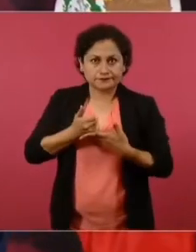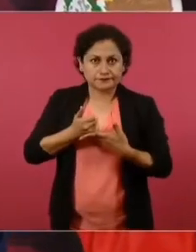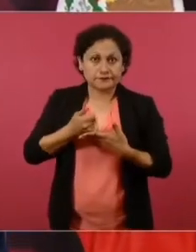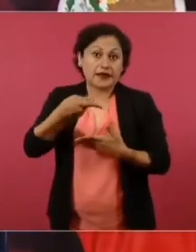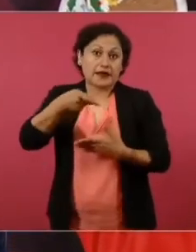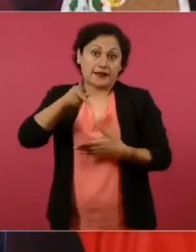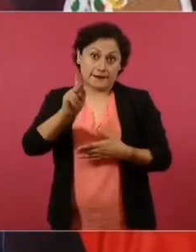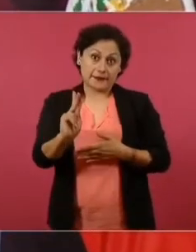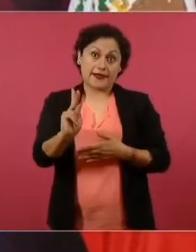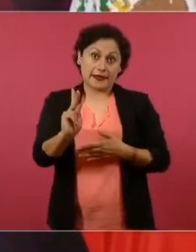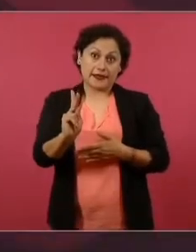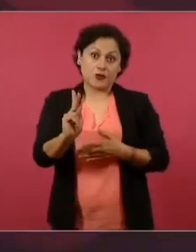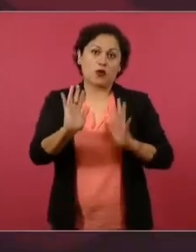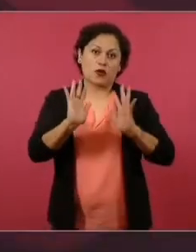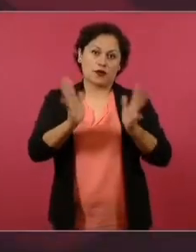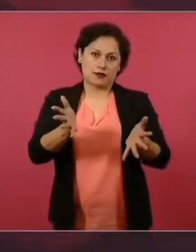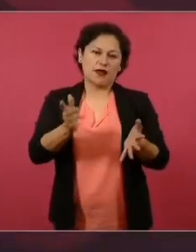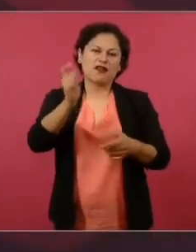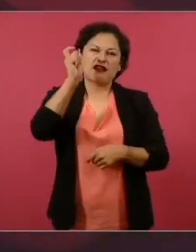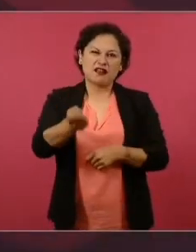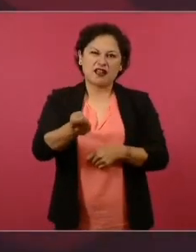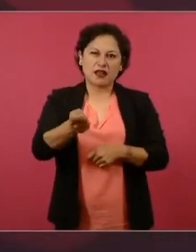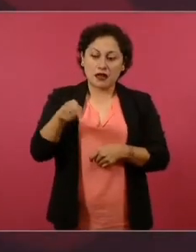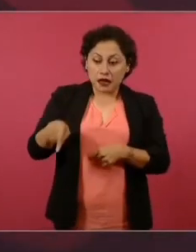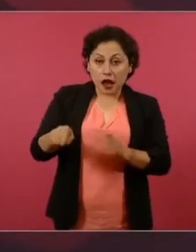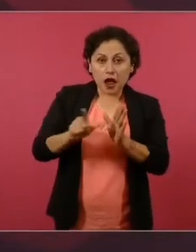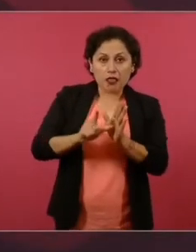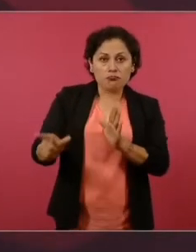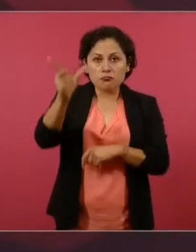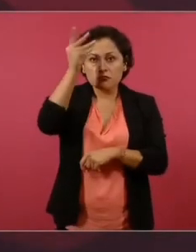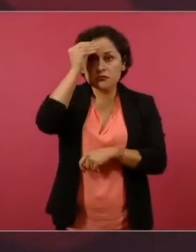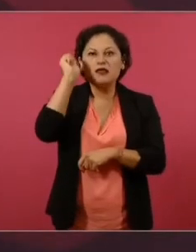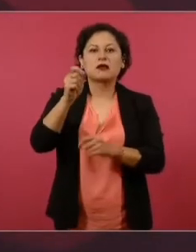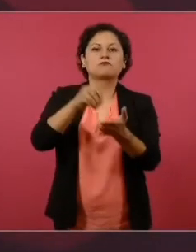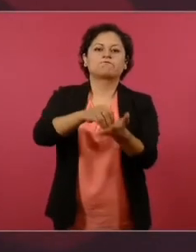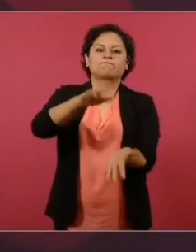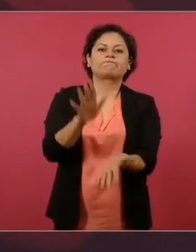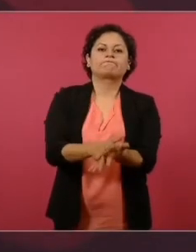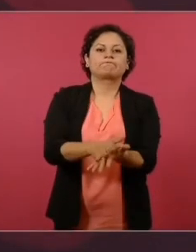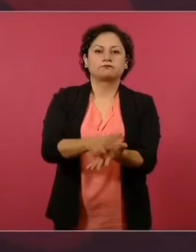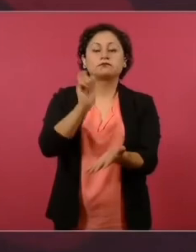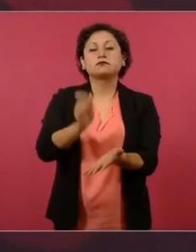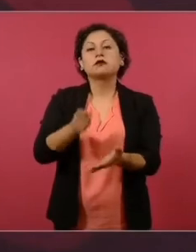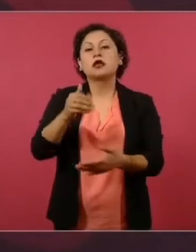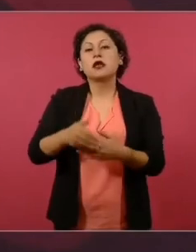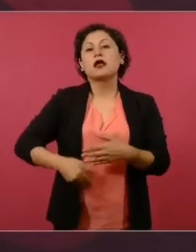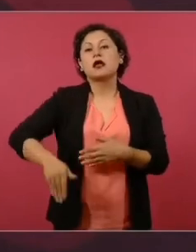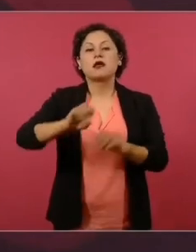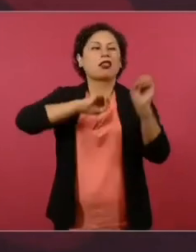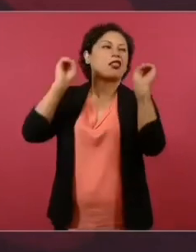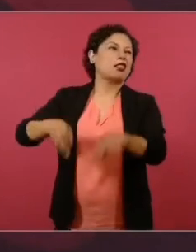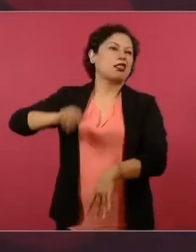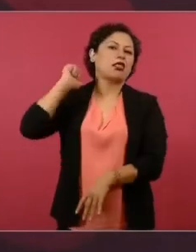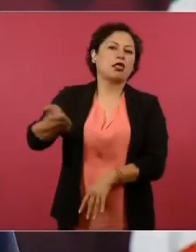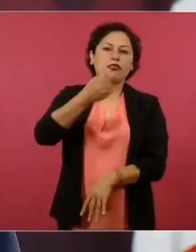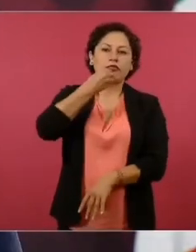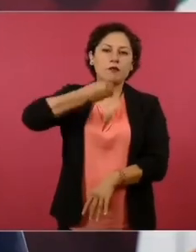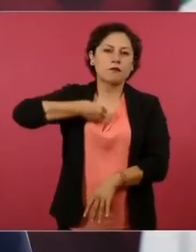no se puede dejar a ningún minero sepulcado